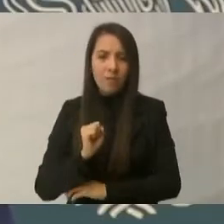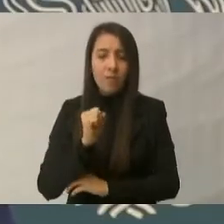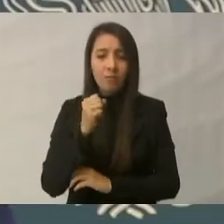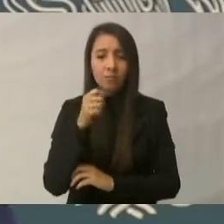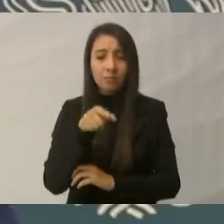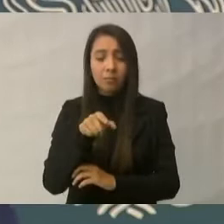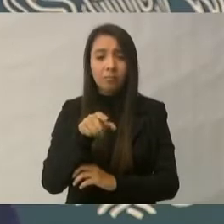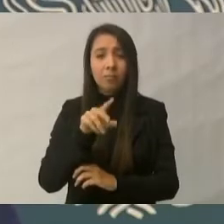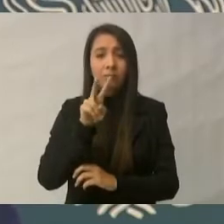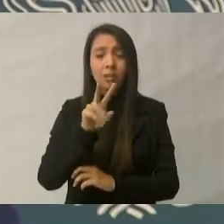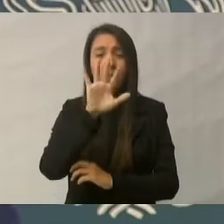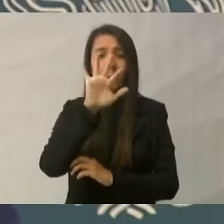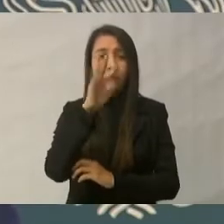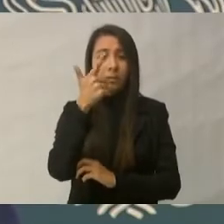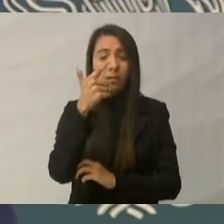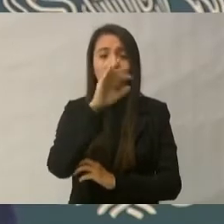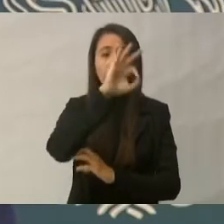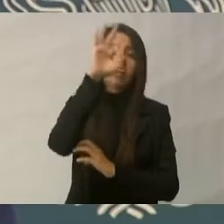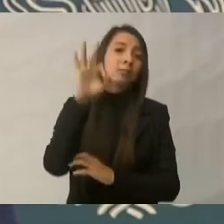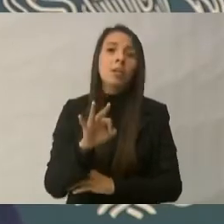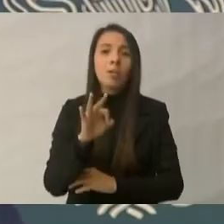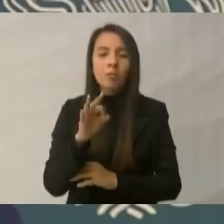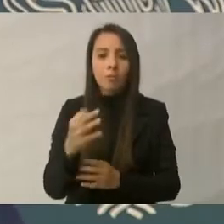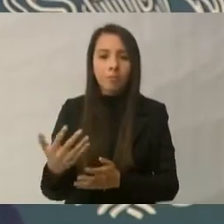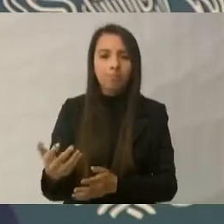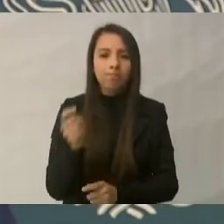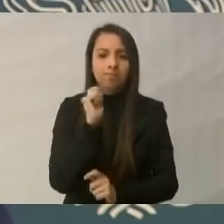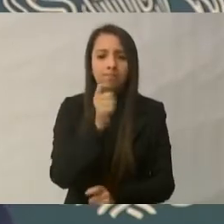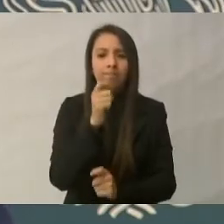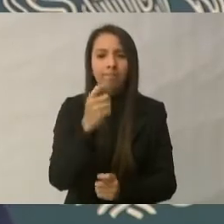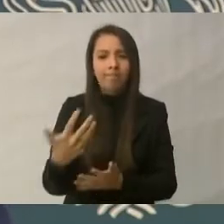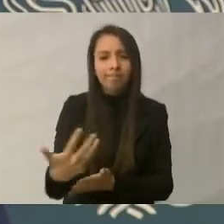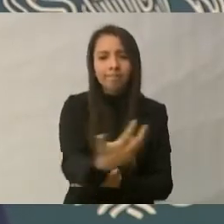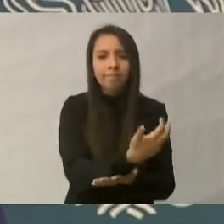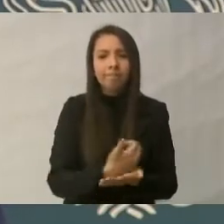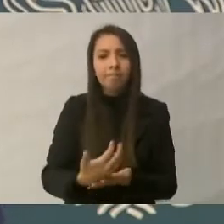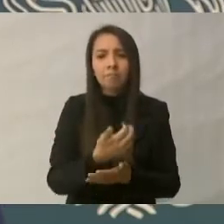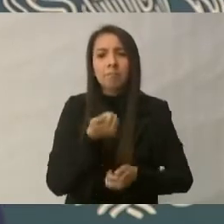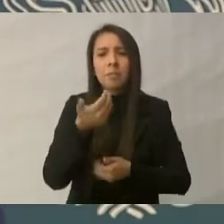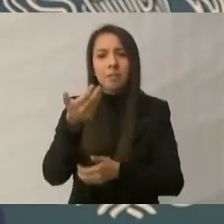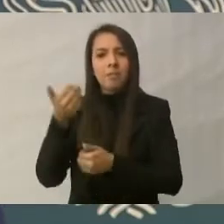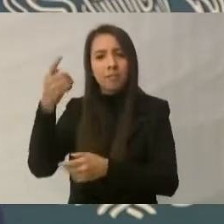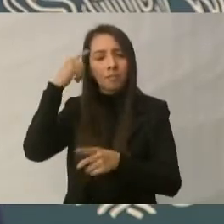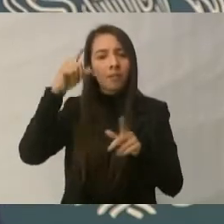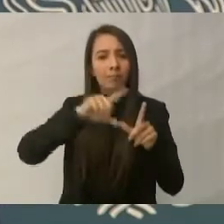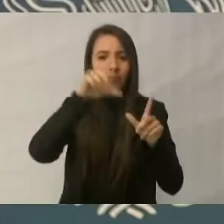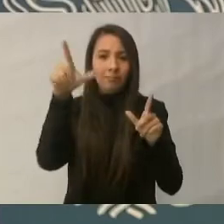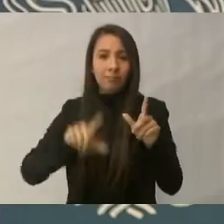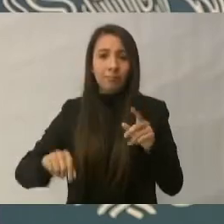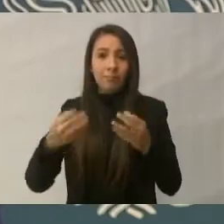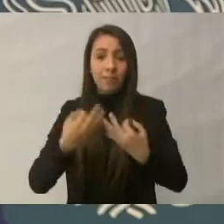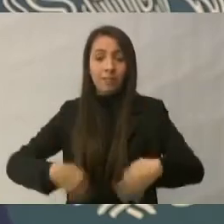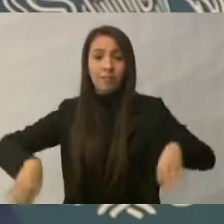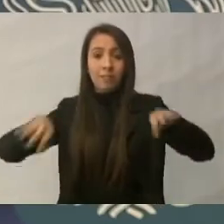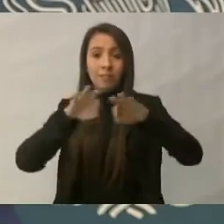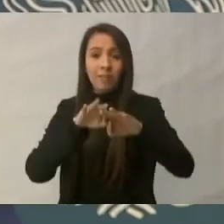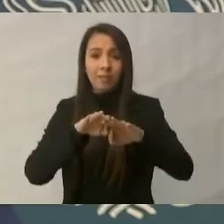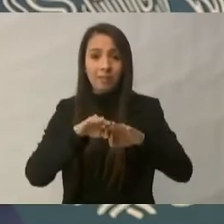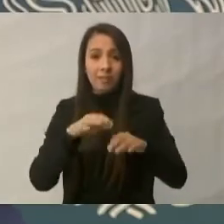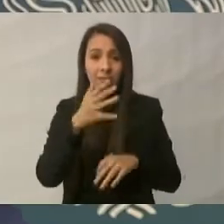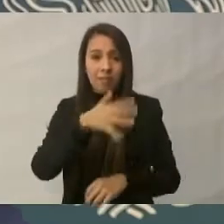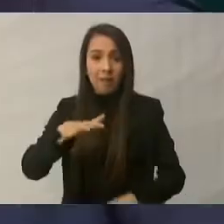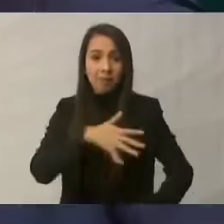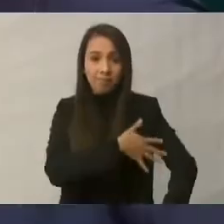% de la producción pesquera nacional. Así de importante es esta zona para la actividad pesquera en nuestro país. Y de esta zona,